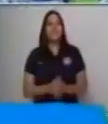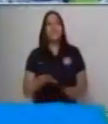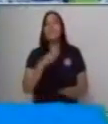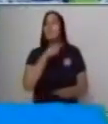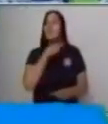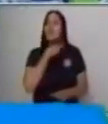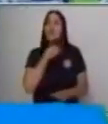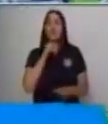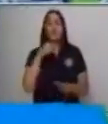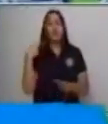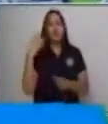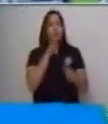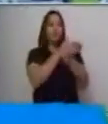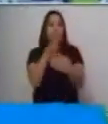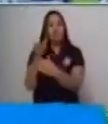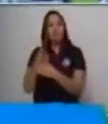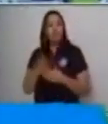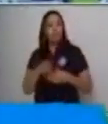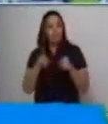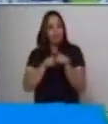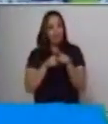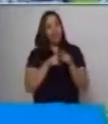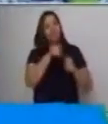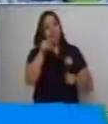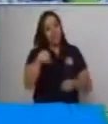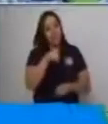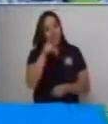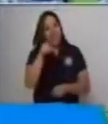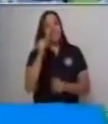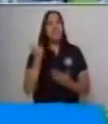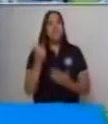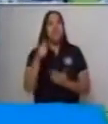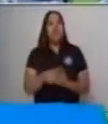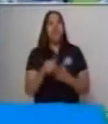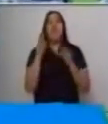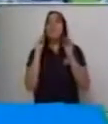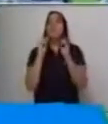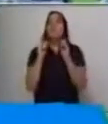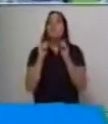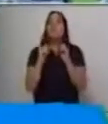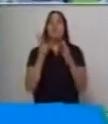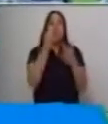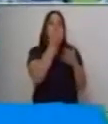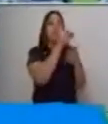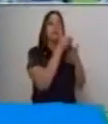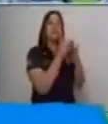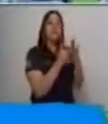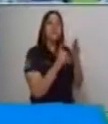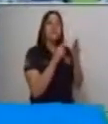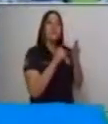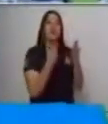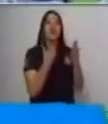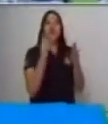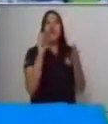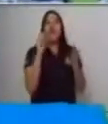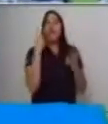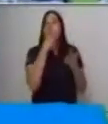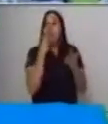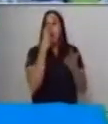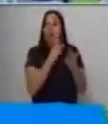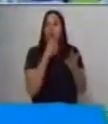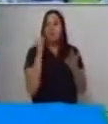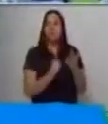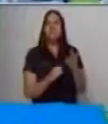estar aquí con ustedes, queridos niños. Hoy voy a desarrollar el tema, la descripción oral. La descripción oral nos ayuda